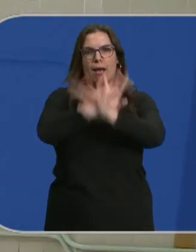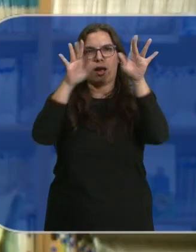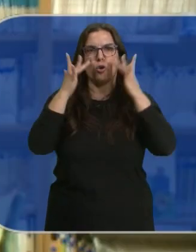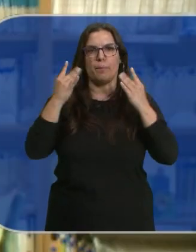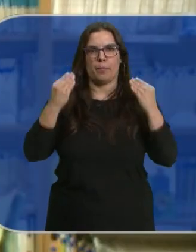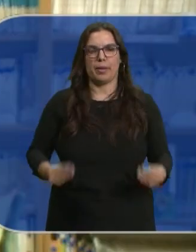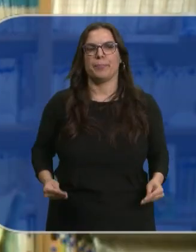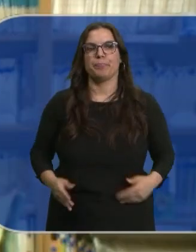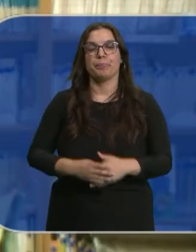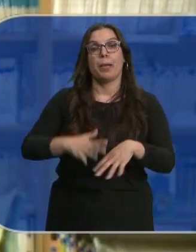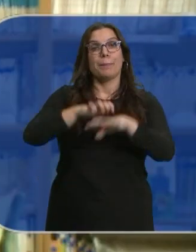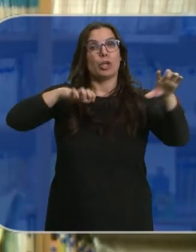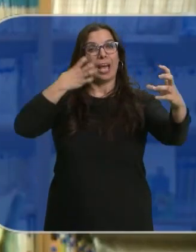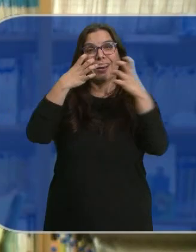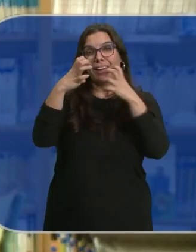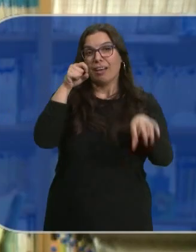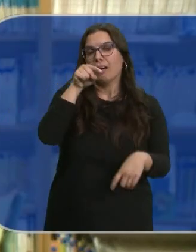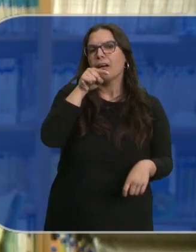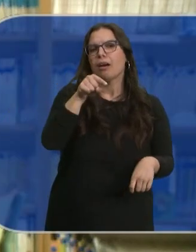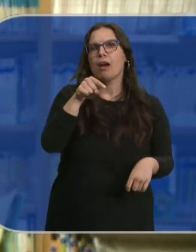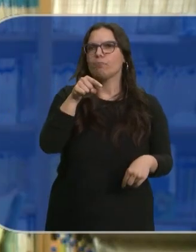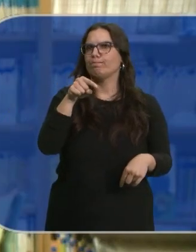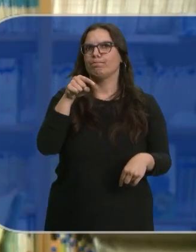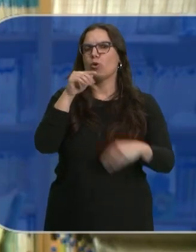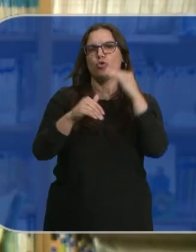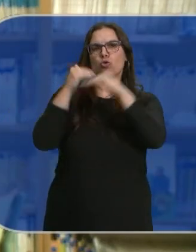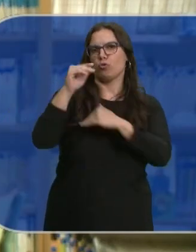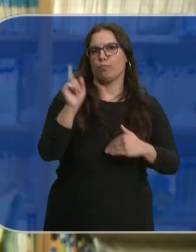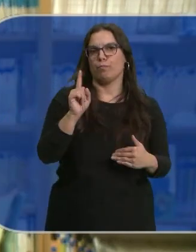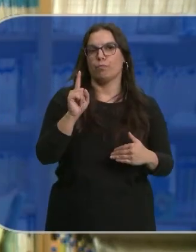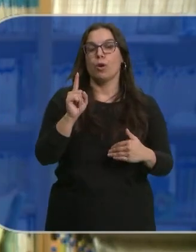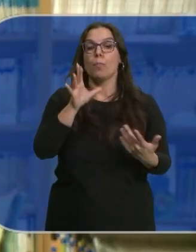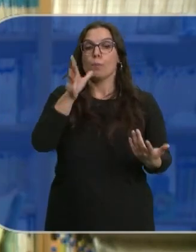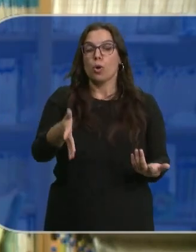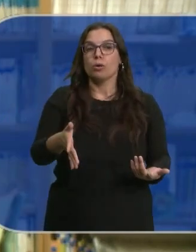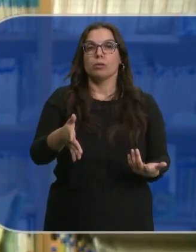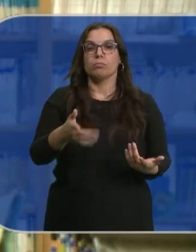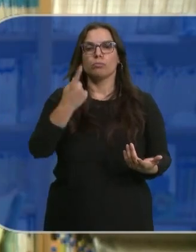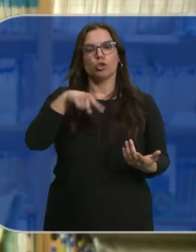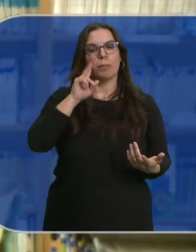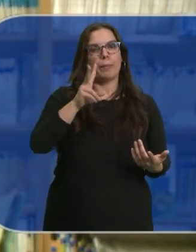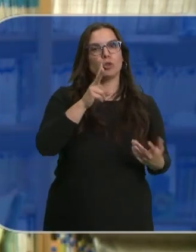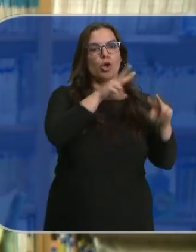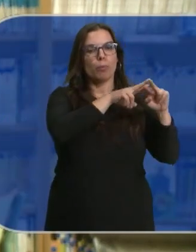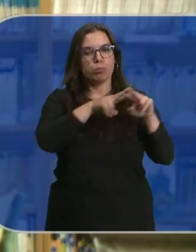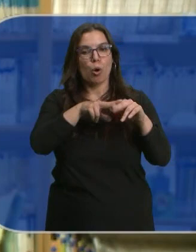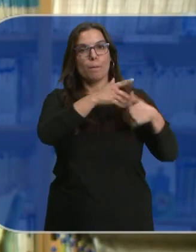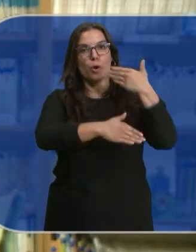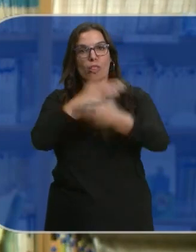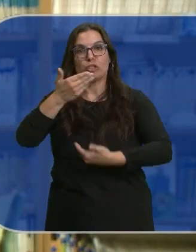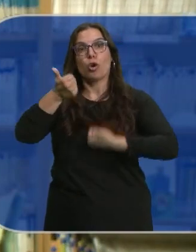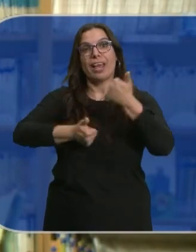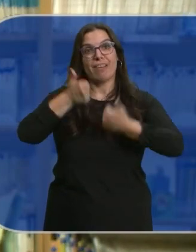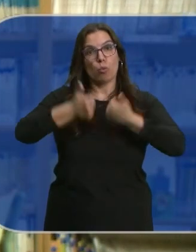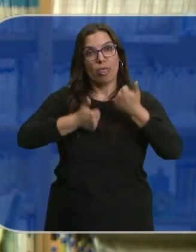La mayoría de estas reclamaciones no prosperan porque comprobamos que el proceso de evaluación